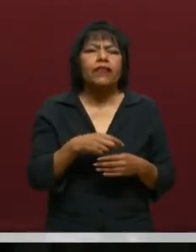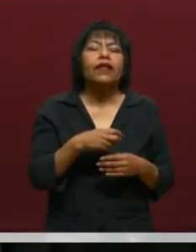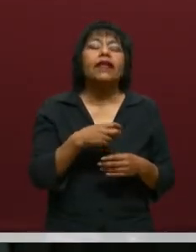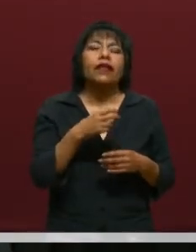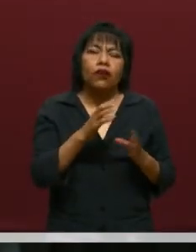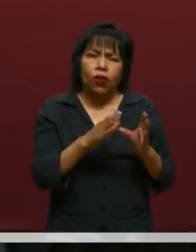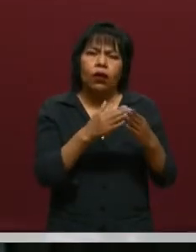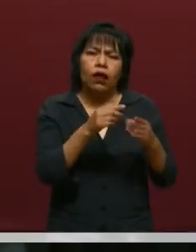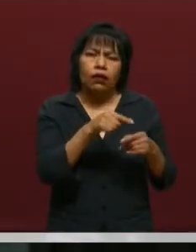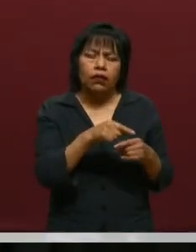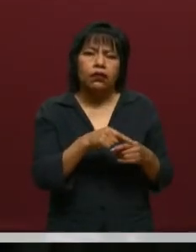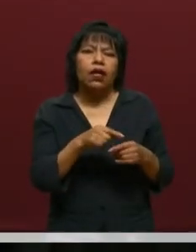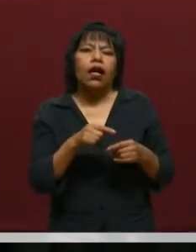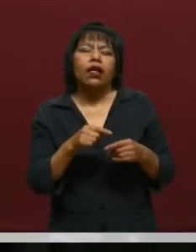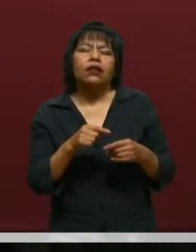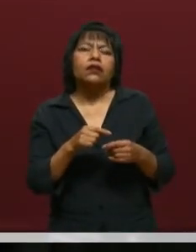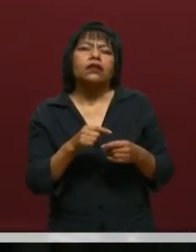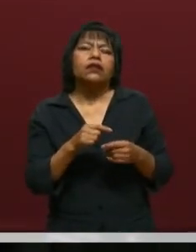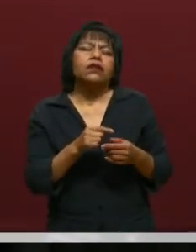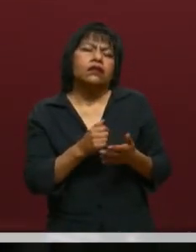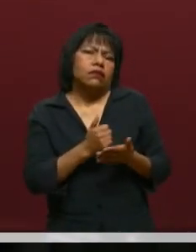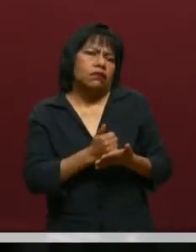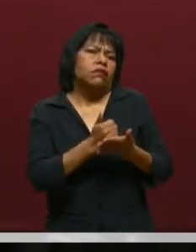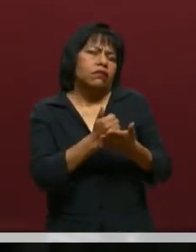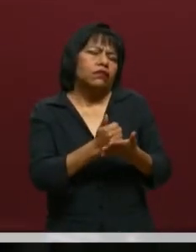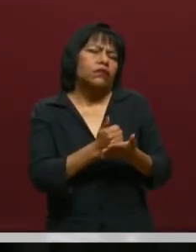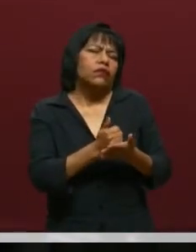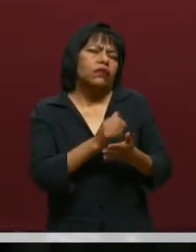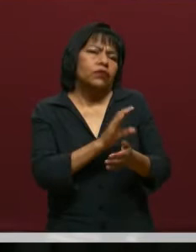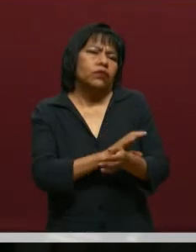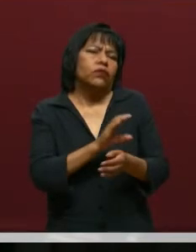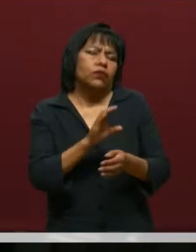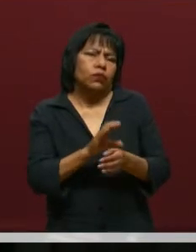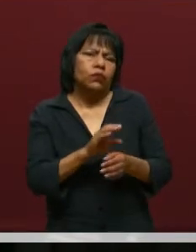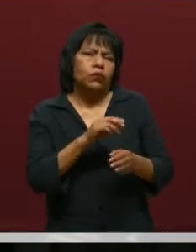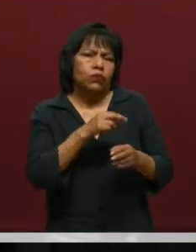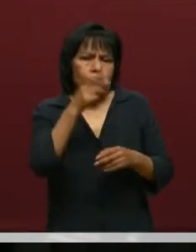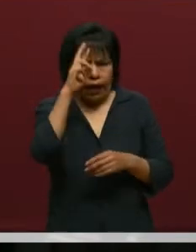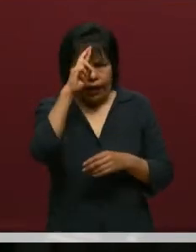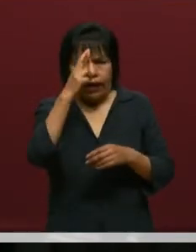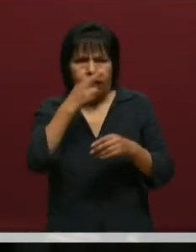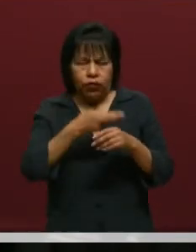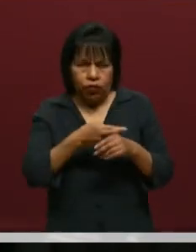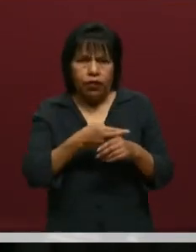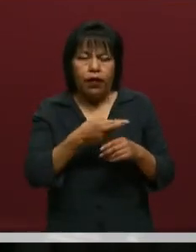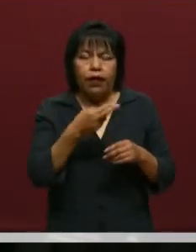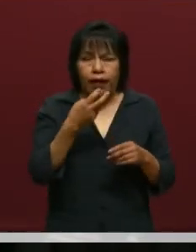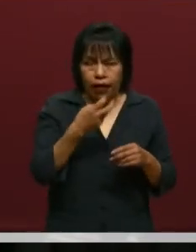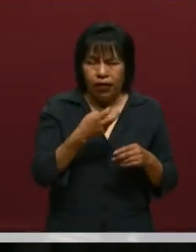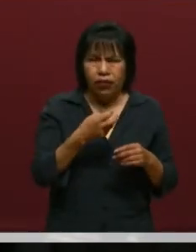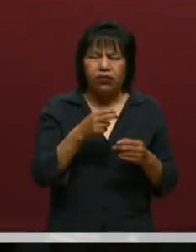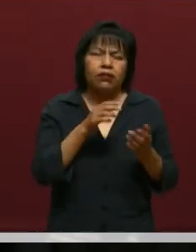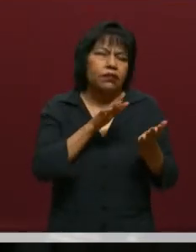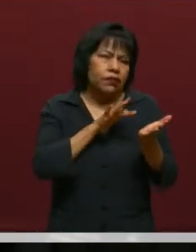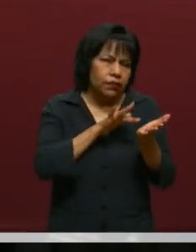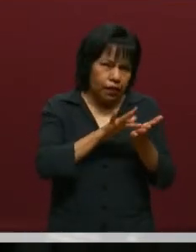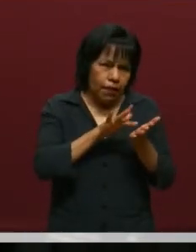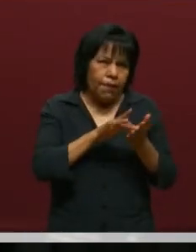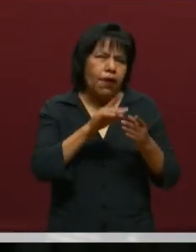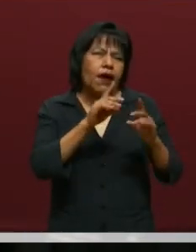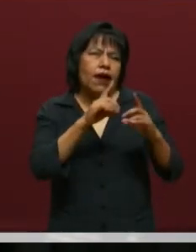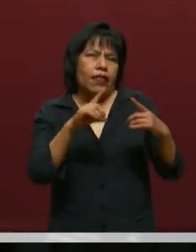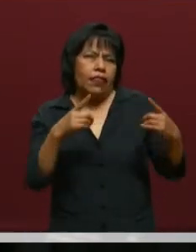con ellos les acompañan los rectores, como menciona la subsecretaria. Estos rectores son los que apoyan en el